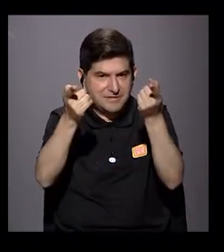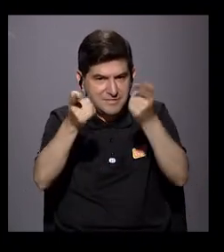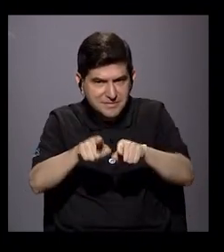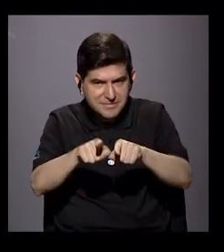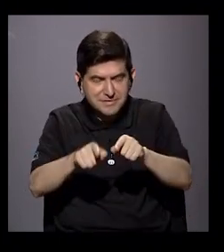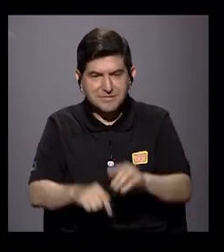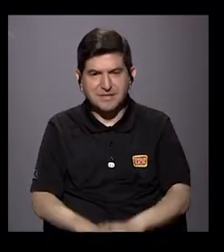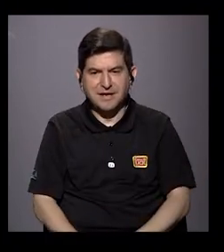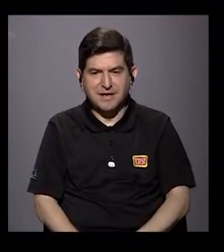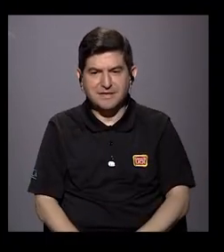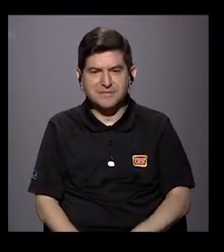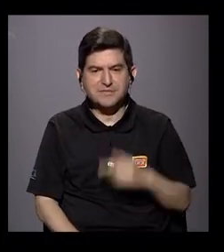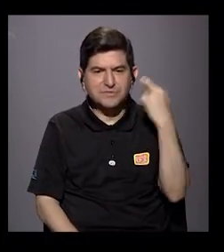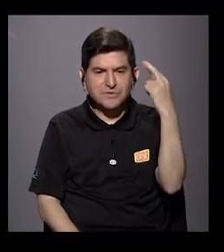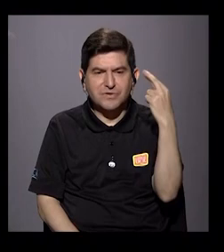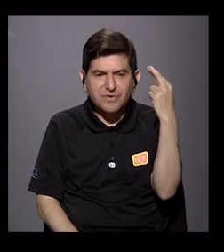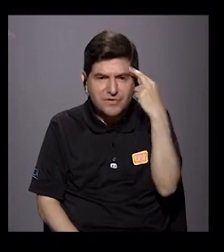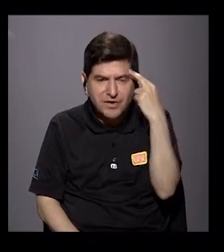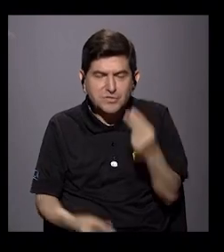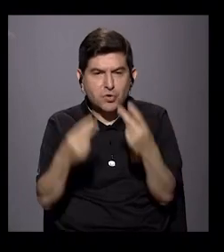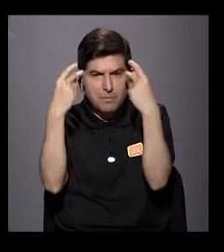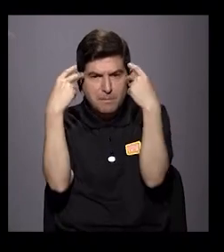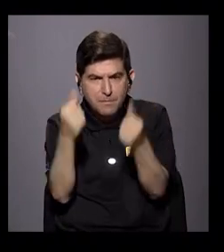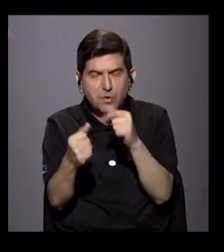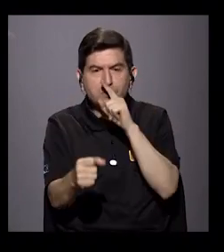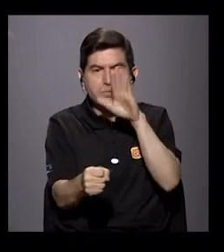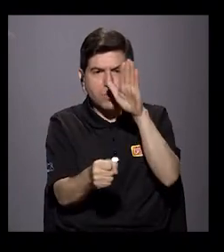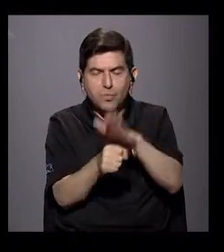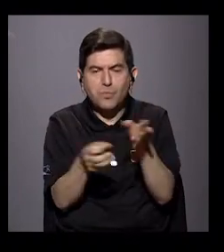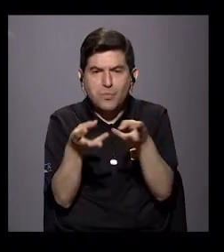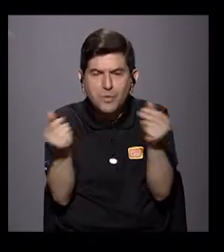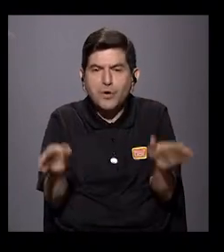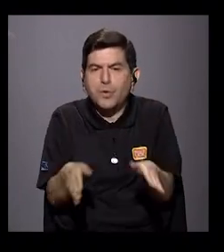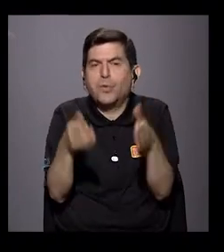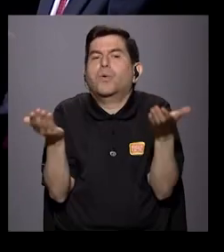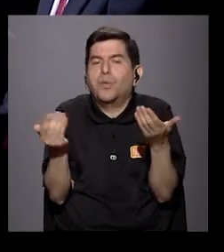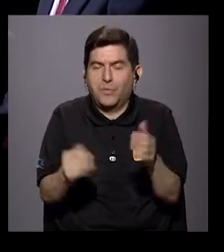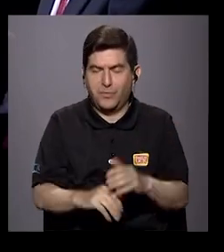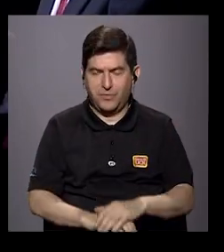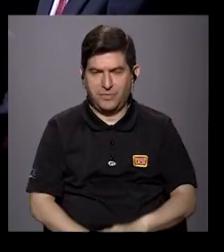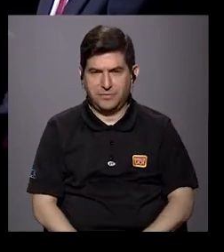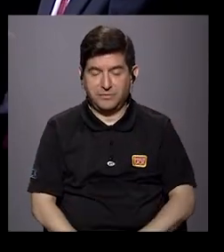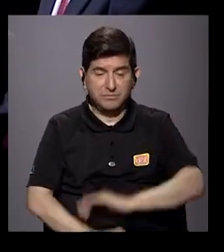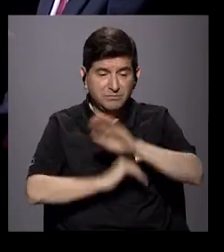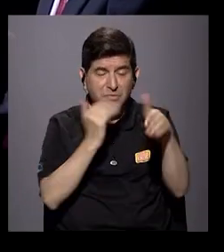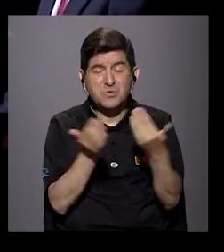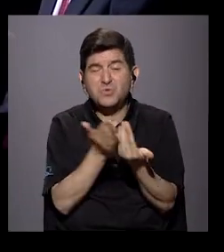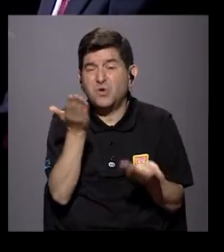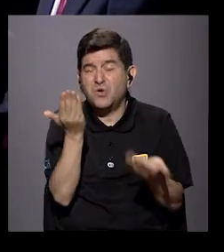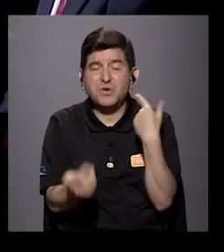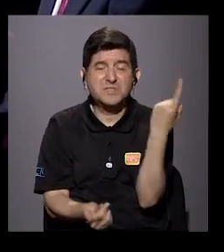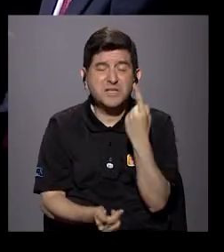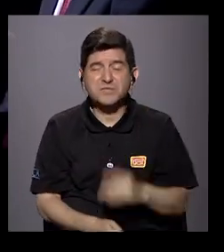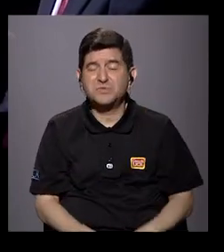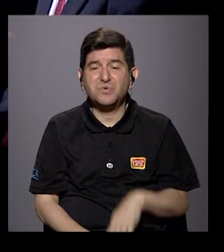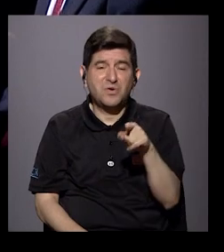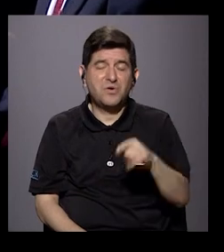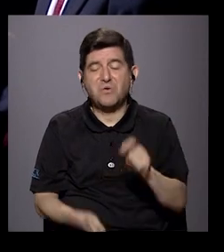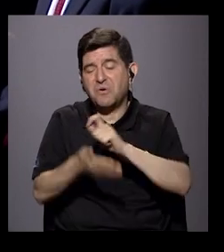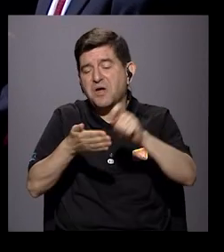de motivo de que de inmediato se hagan soluciones? Casi siempre todo se queda muy a lo informe.